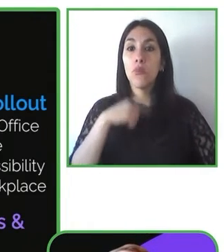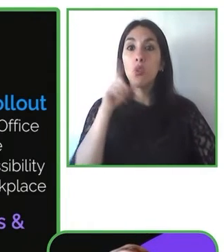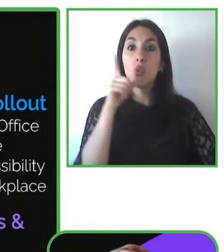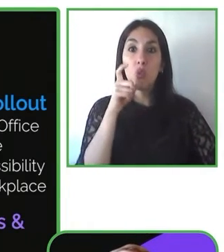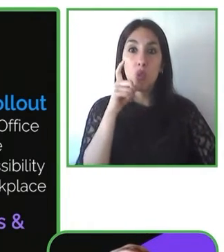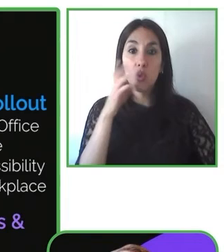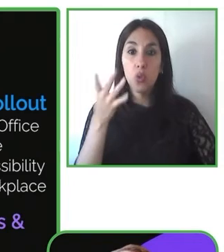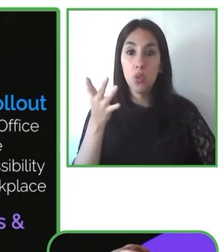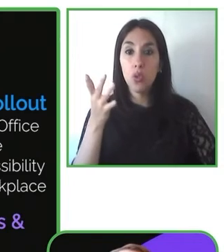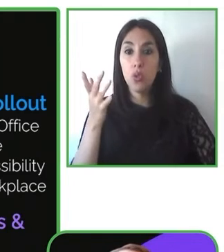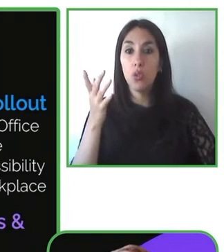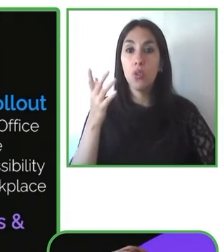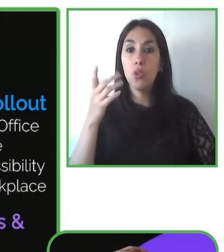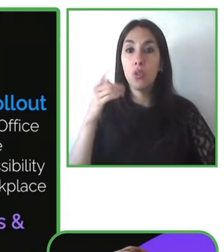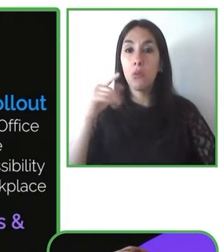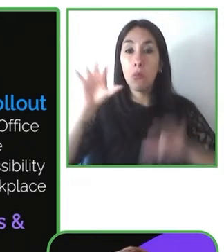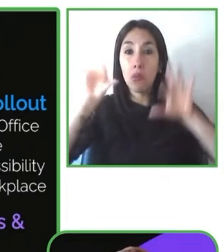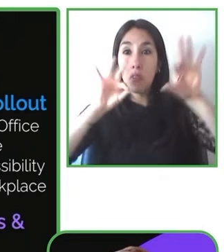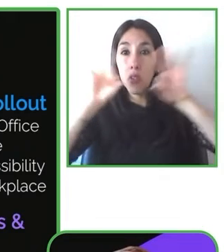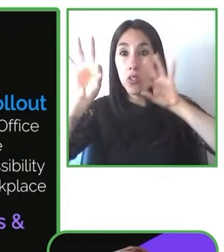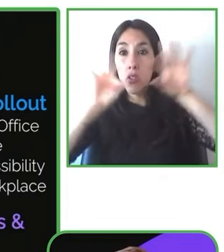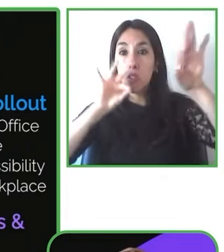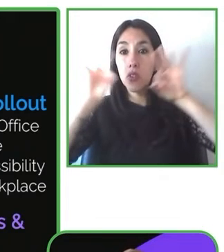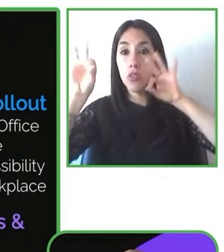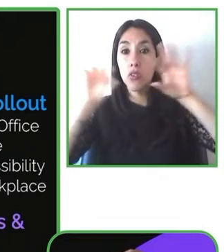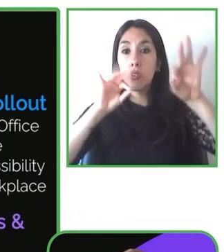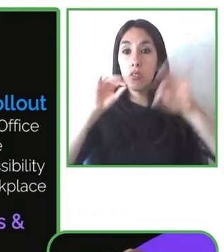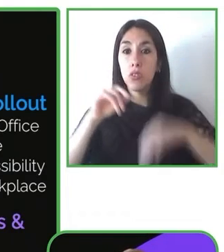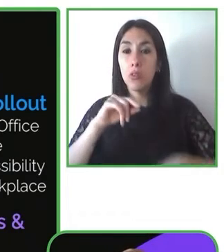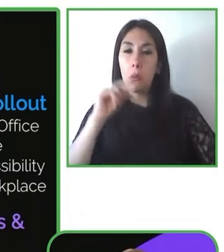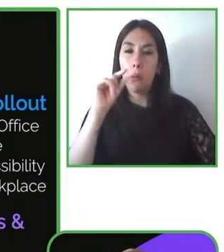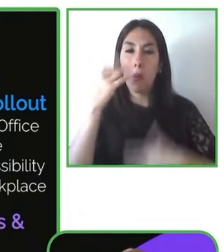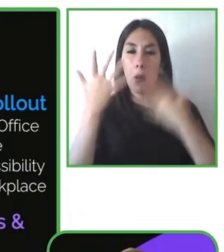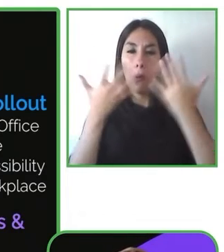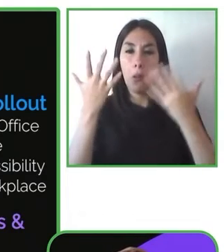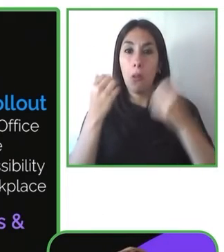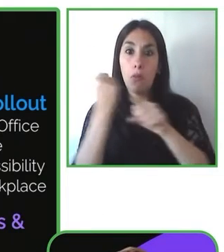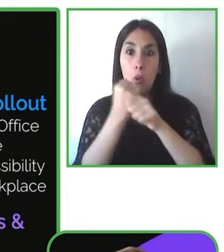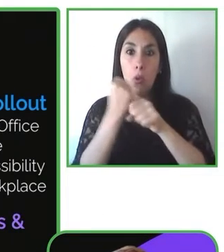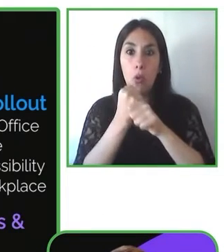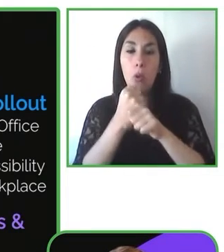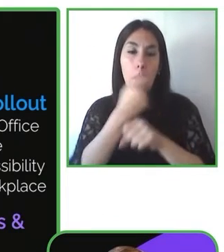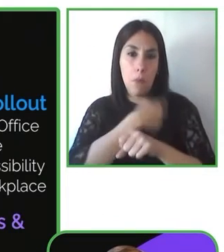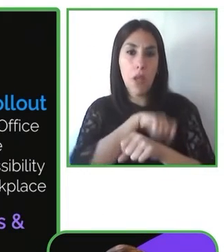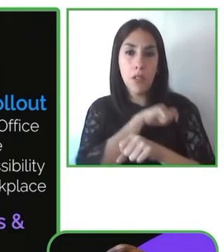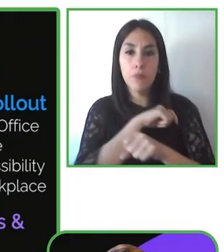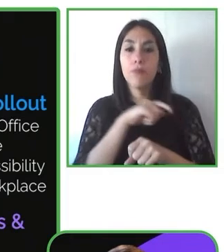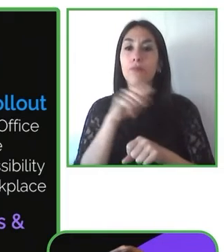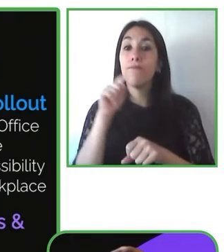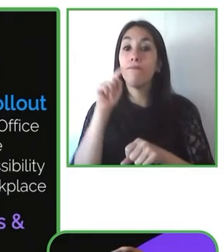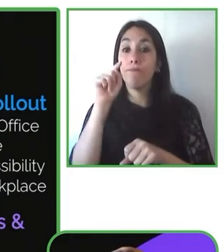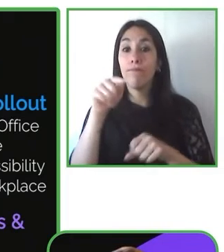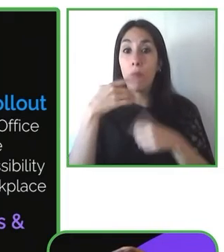España. Y entregamos eventos innovadores. También la